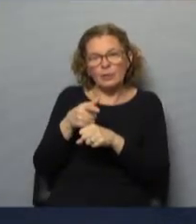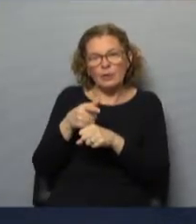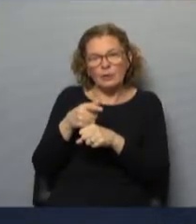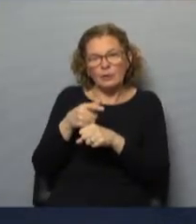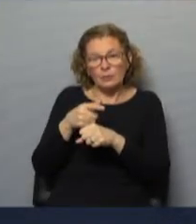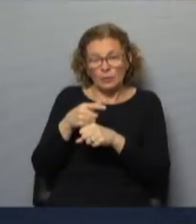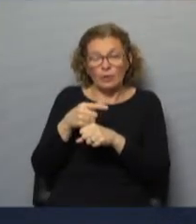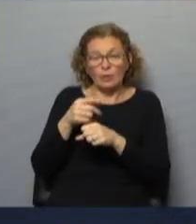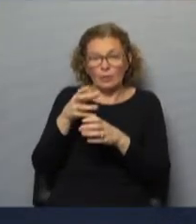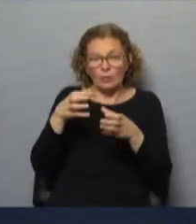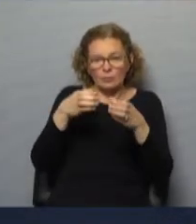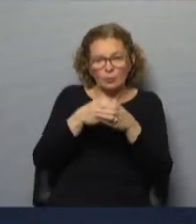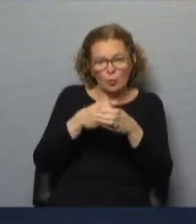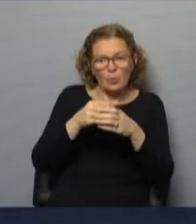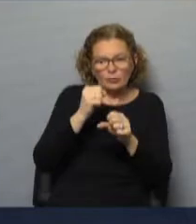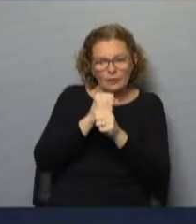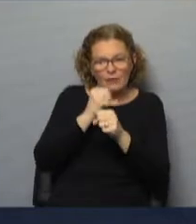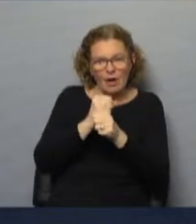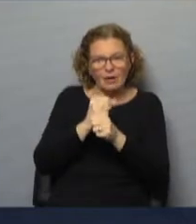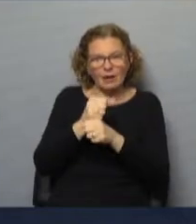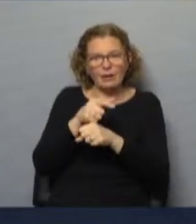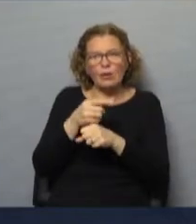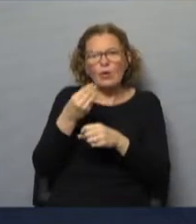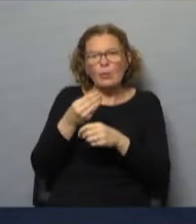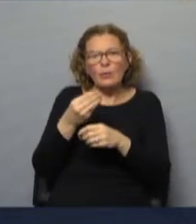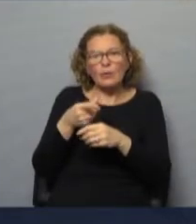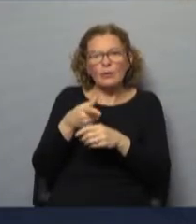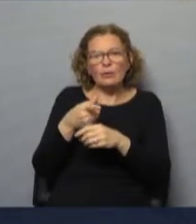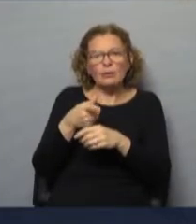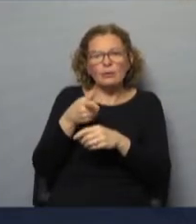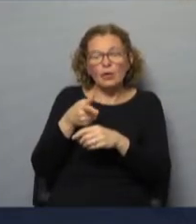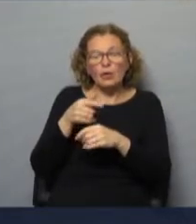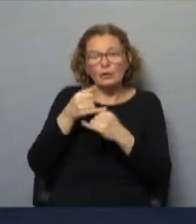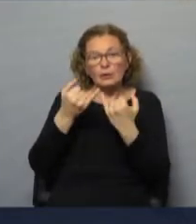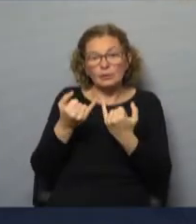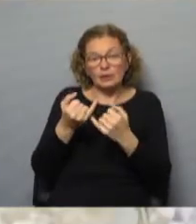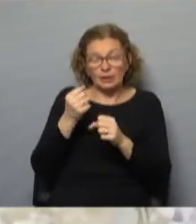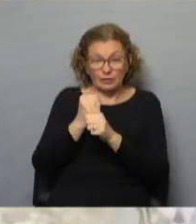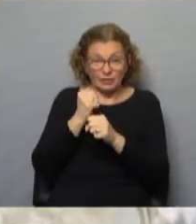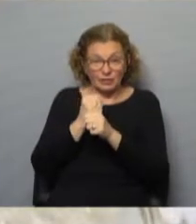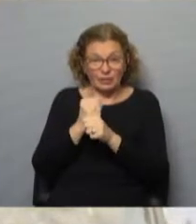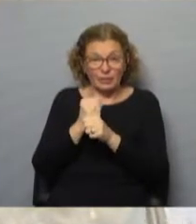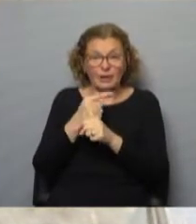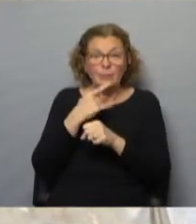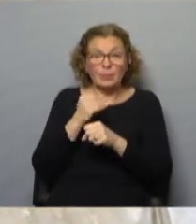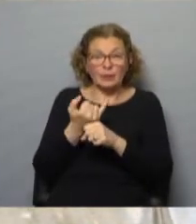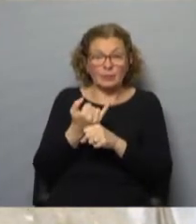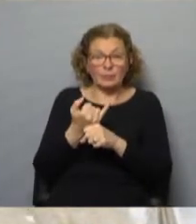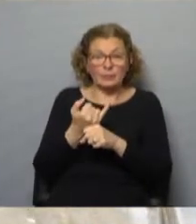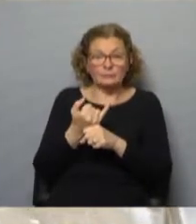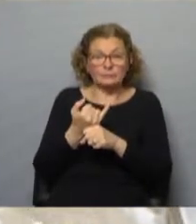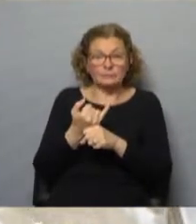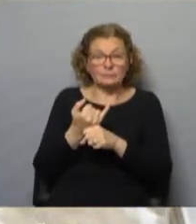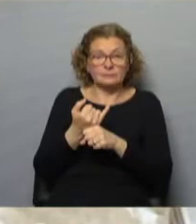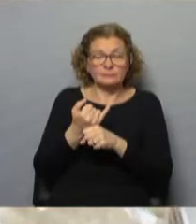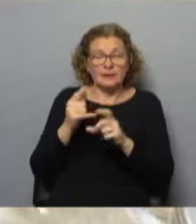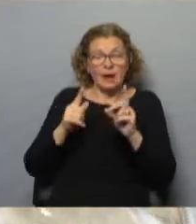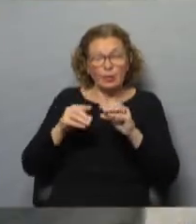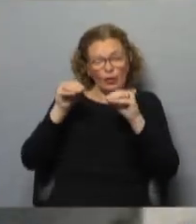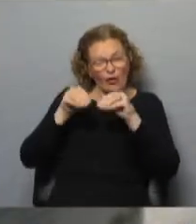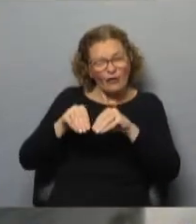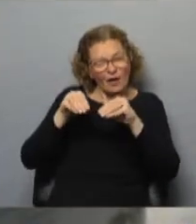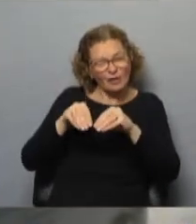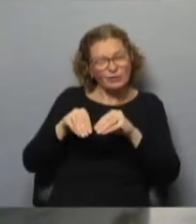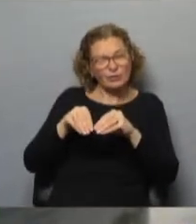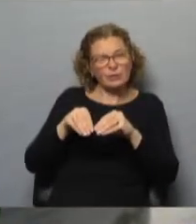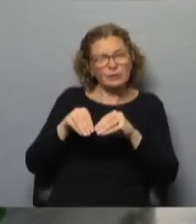línea de mando específica que va a tener como funcionalidad, bueno, hoy en día las tareas que se realizan, por ejemplo, es algunos contenedores que